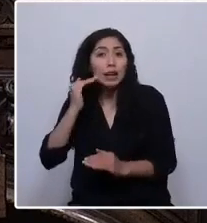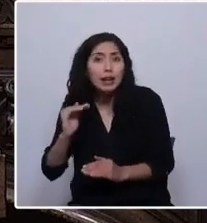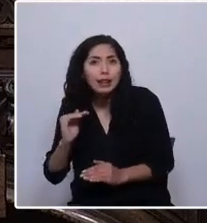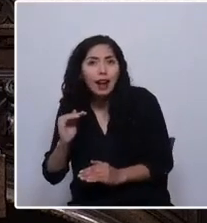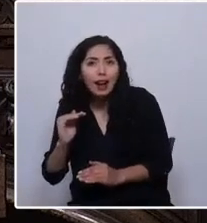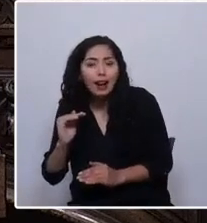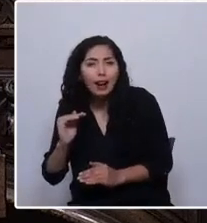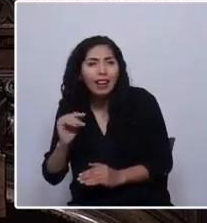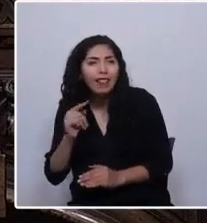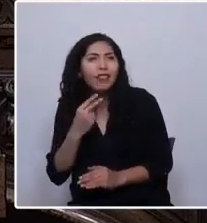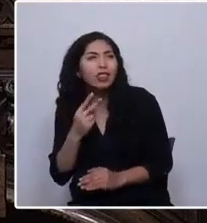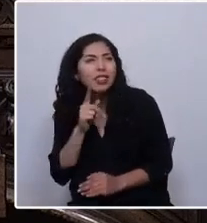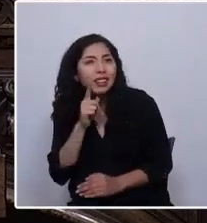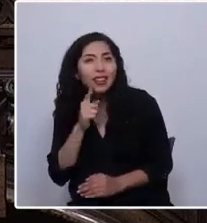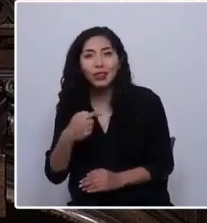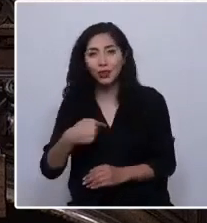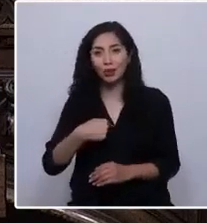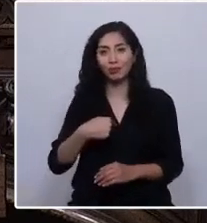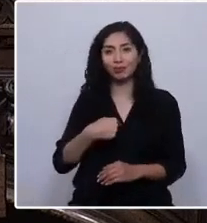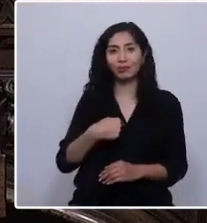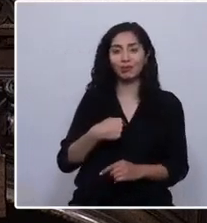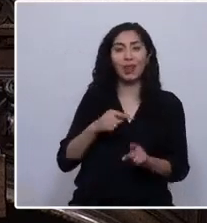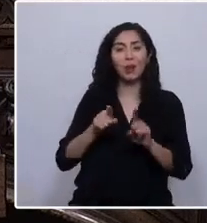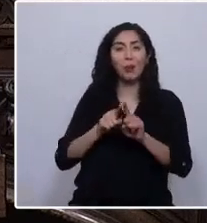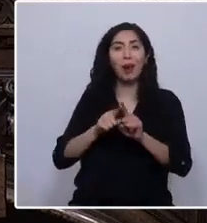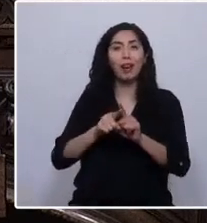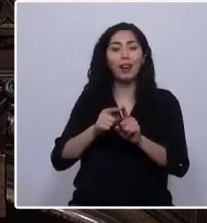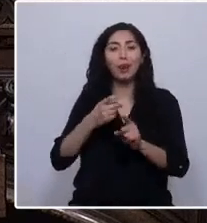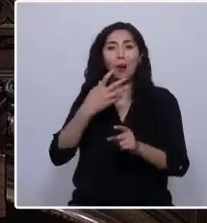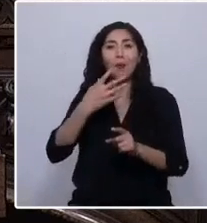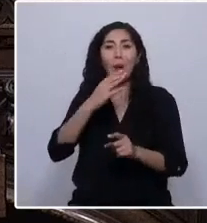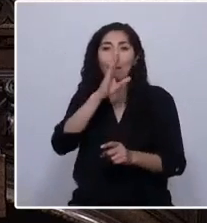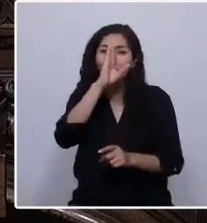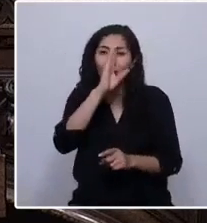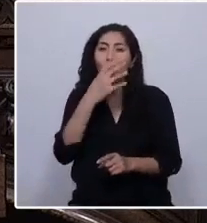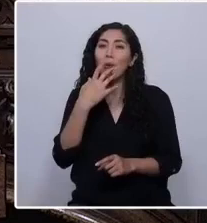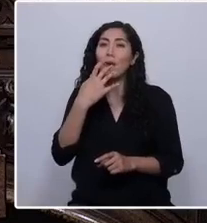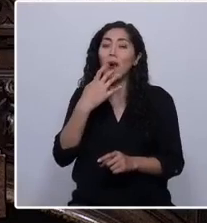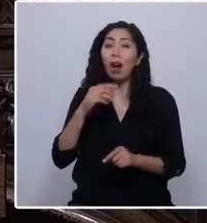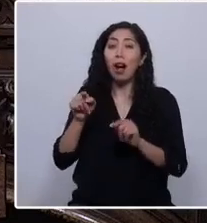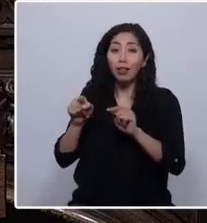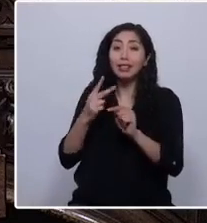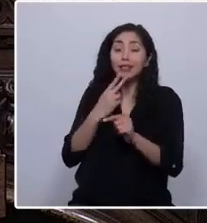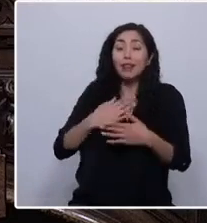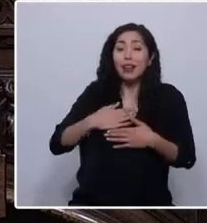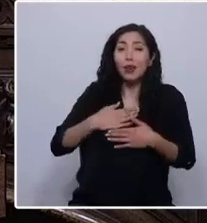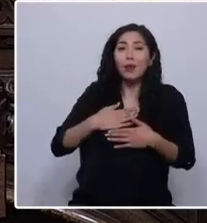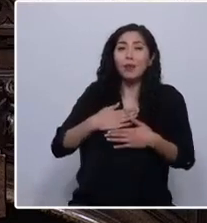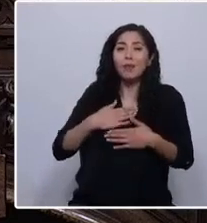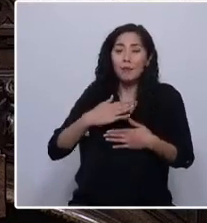yo. Escucharon también los ladridos de los perritos. Así vivía yo con mis mascotas.